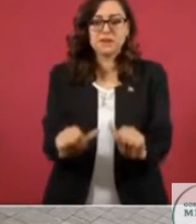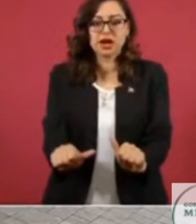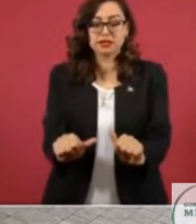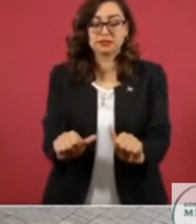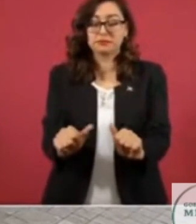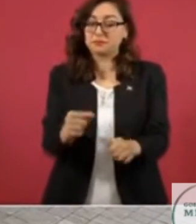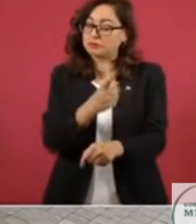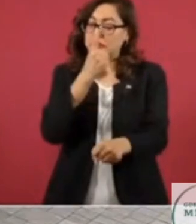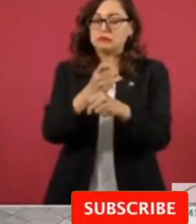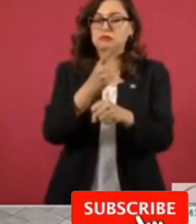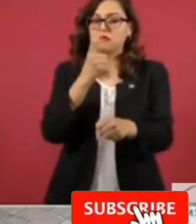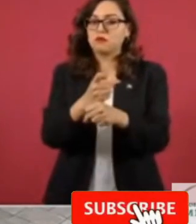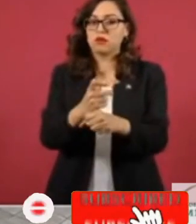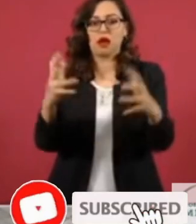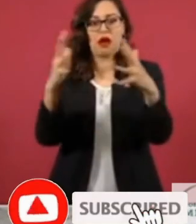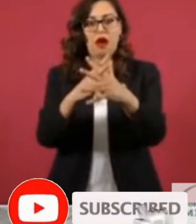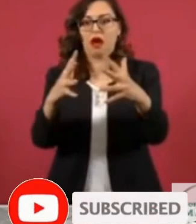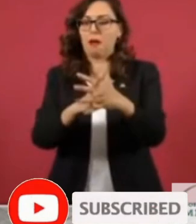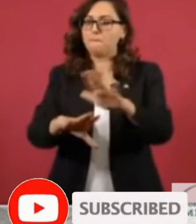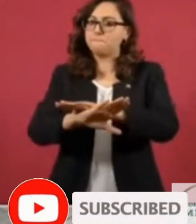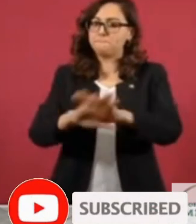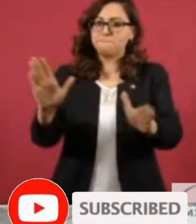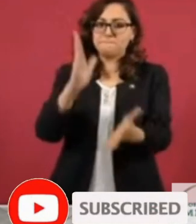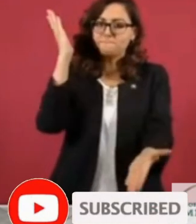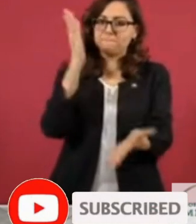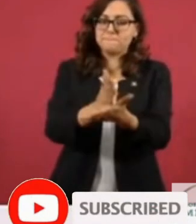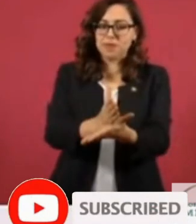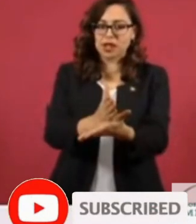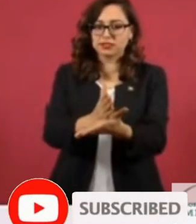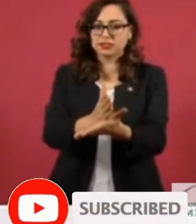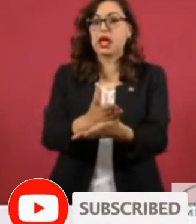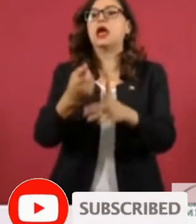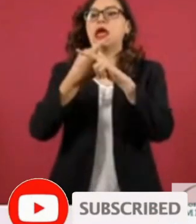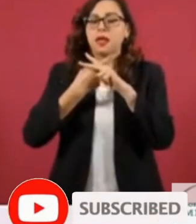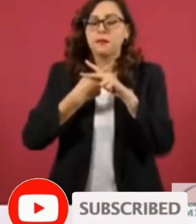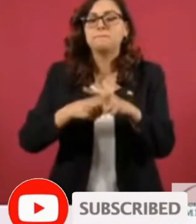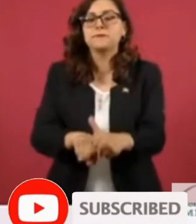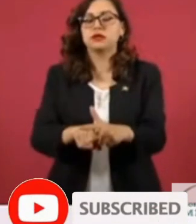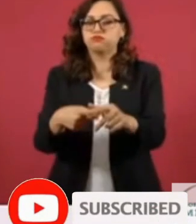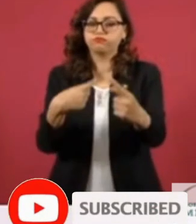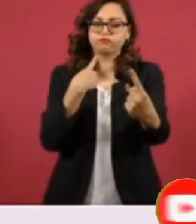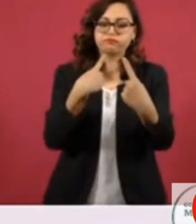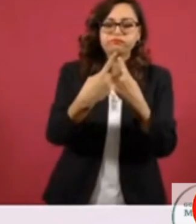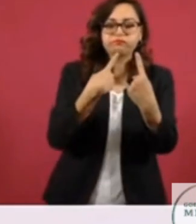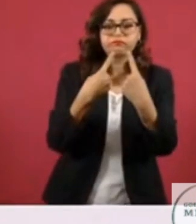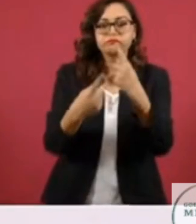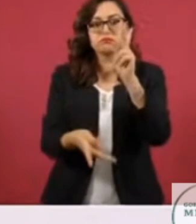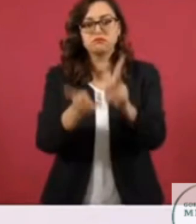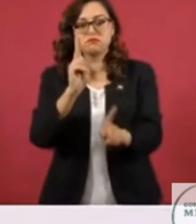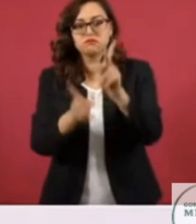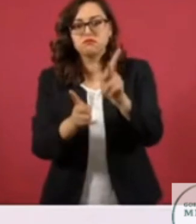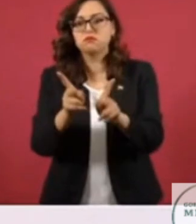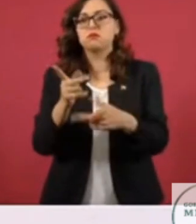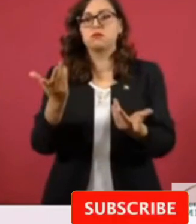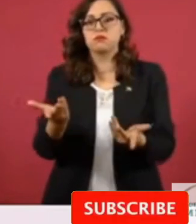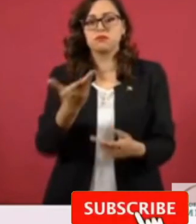cese de hostilidades en Ucrania y el inicio de pláticas directas con el presidente